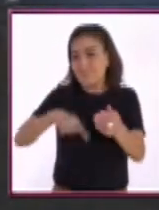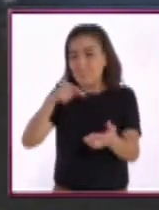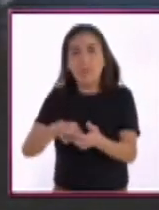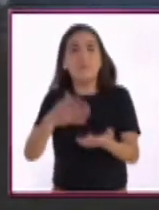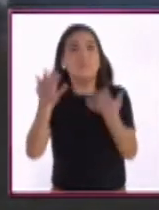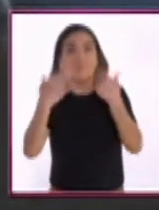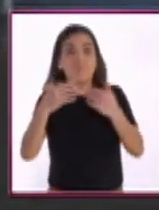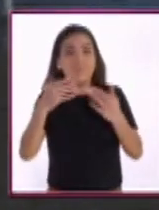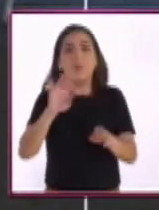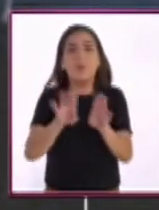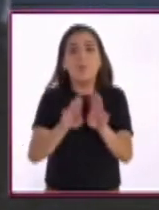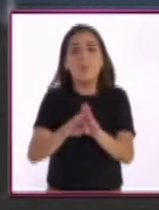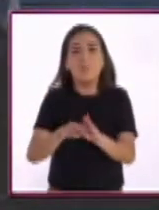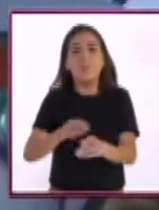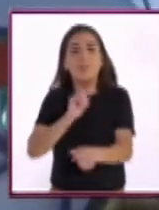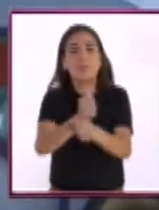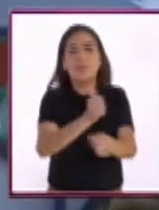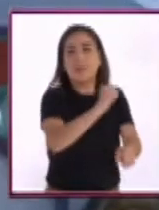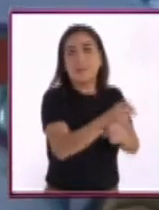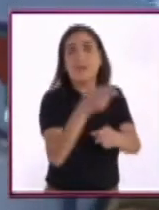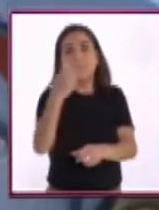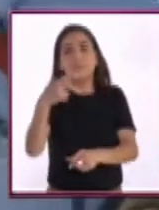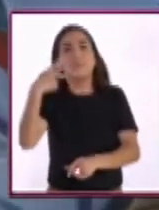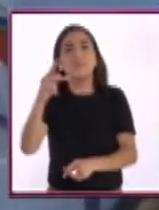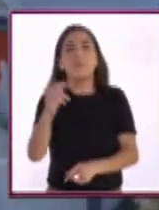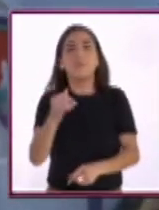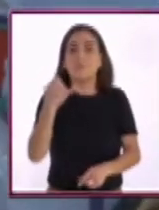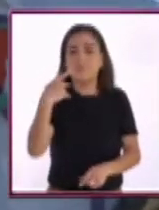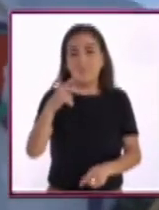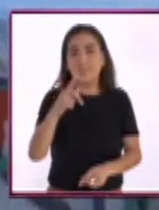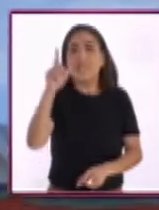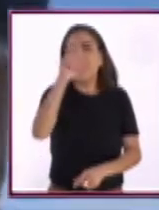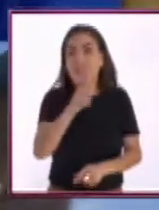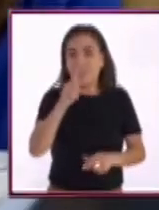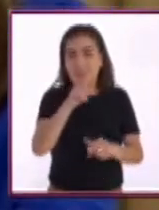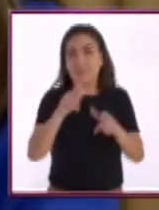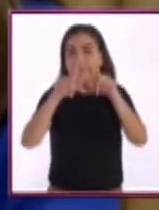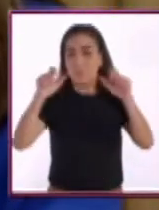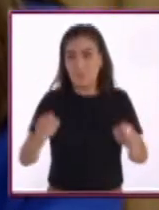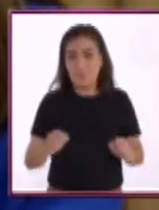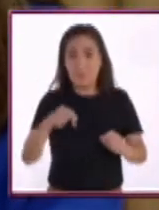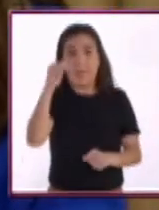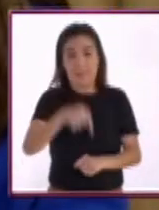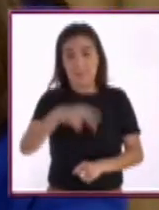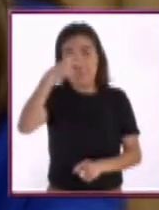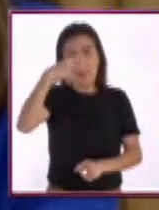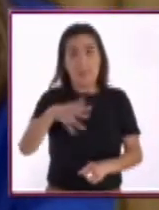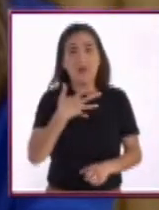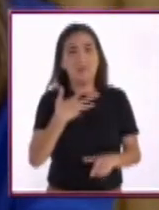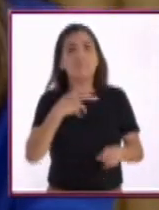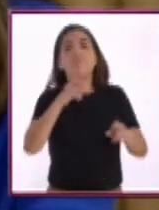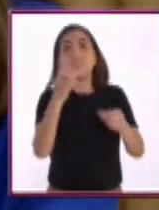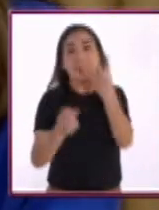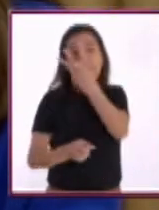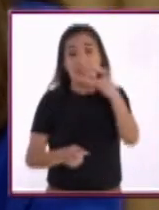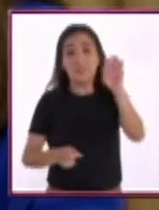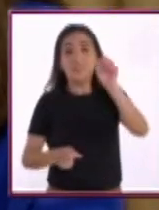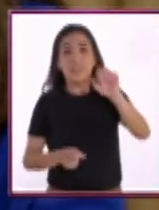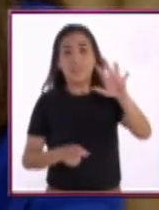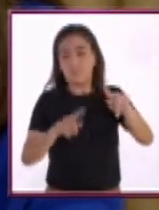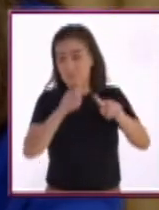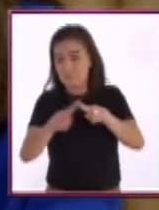deshabitadas, son zonas que están habitadas por grupos endolingüísticos. Aquí en México tenemos 365